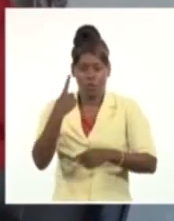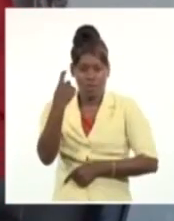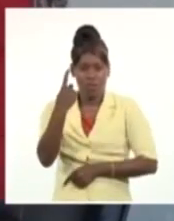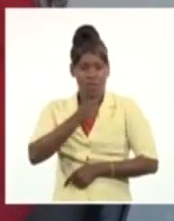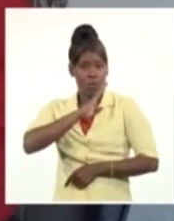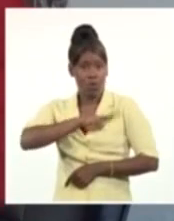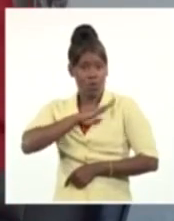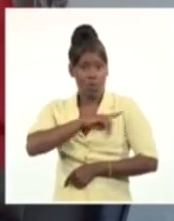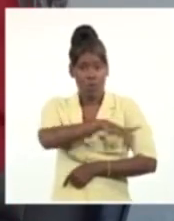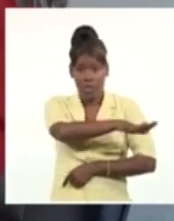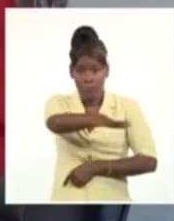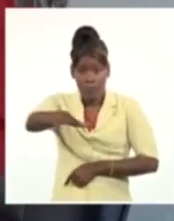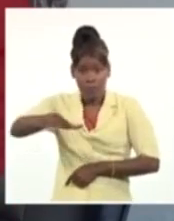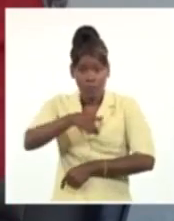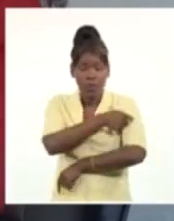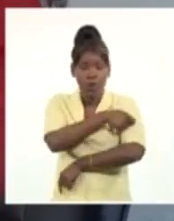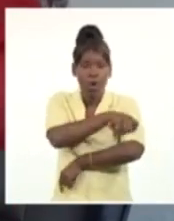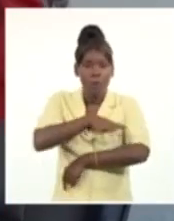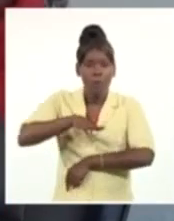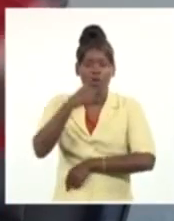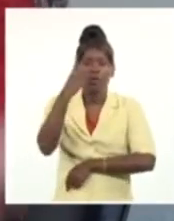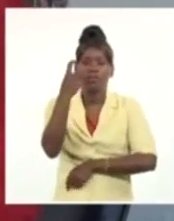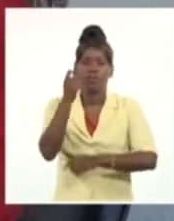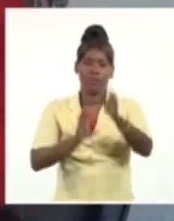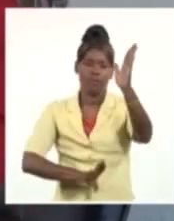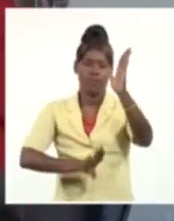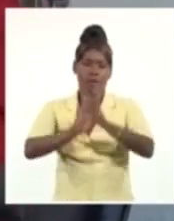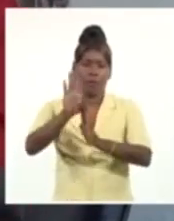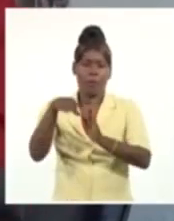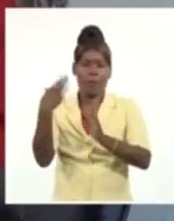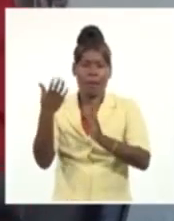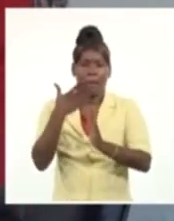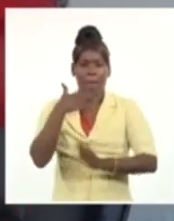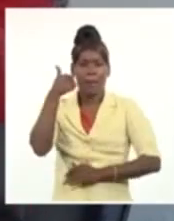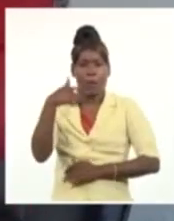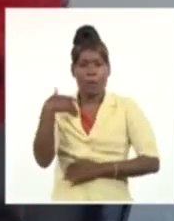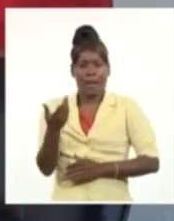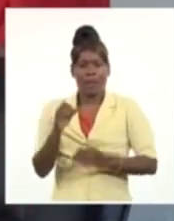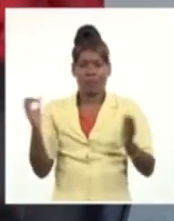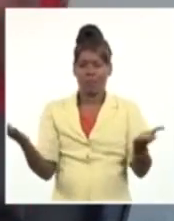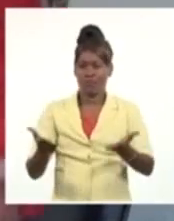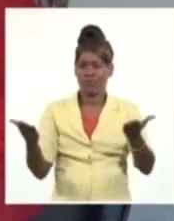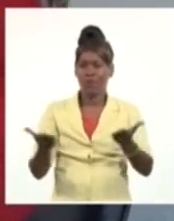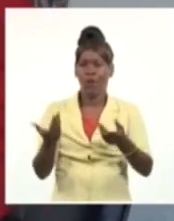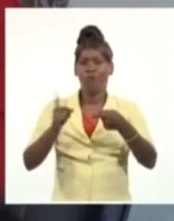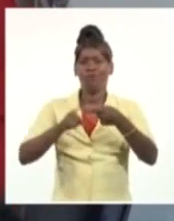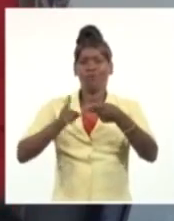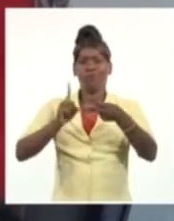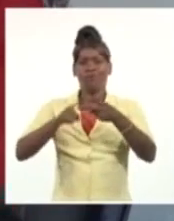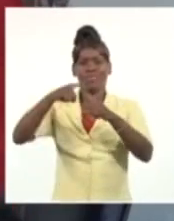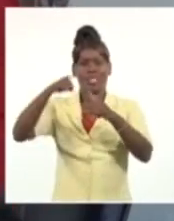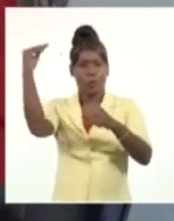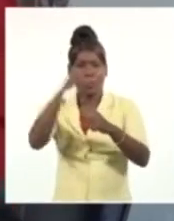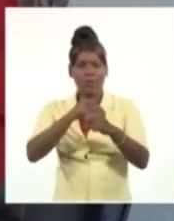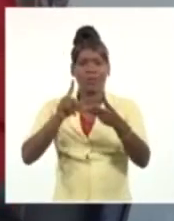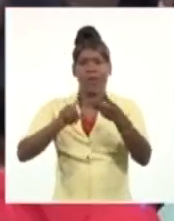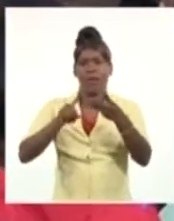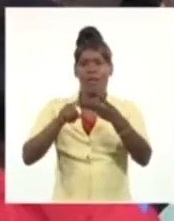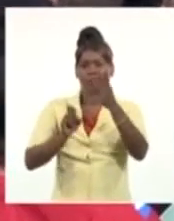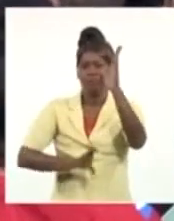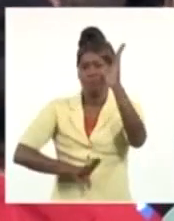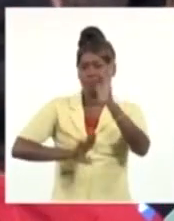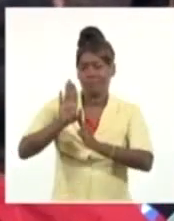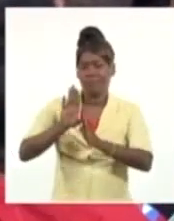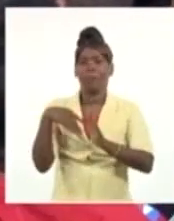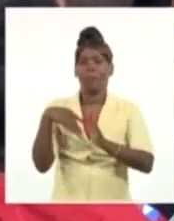apostando porque Cuba se desarrolle, porque Cuba siga multiplicando las buenas prácticas, porque Cuba siga demostrándole al mundo lo que somos capaces de hacer.